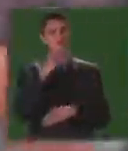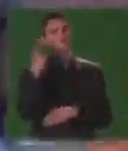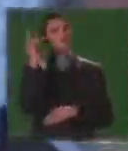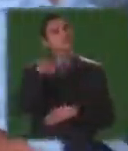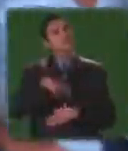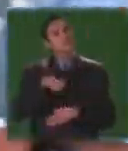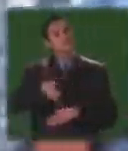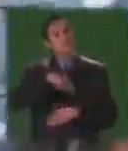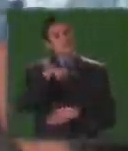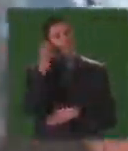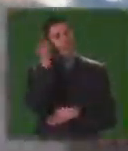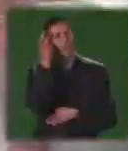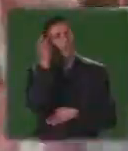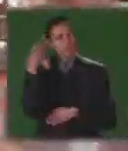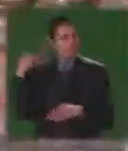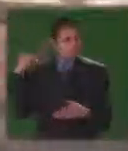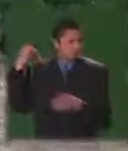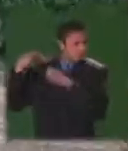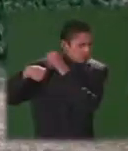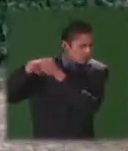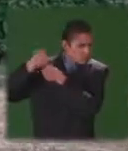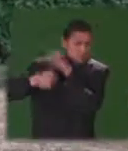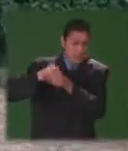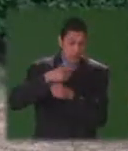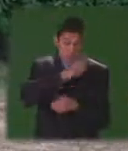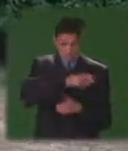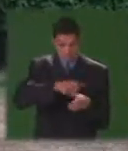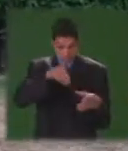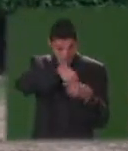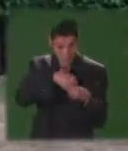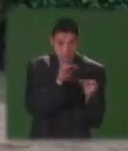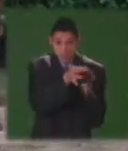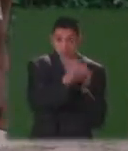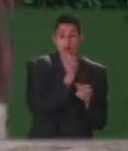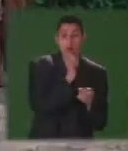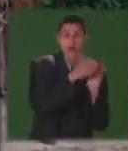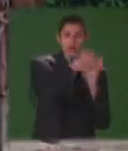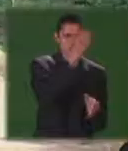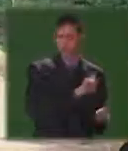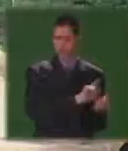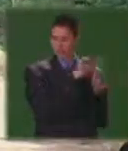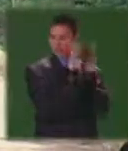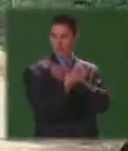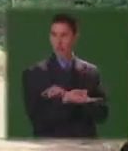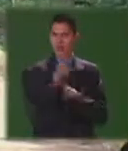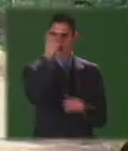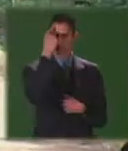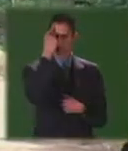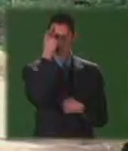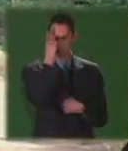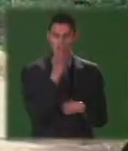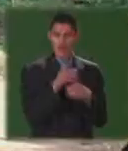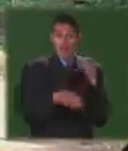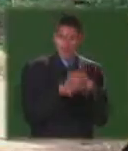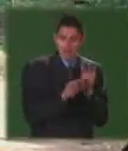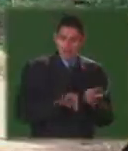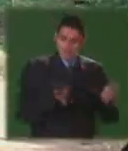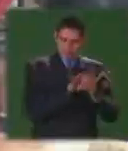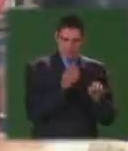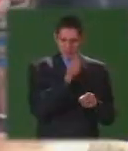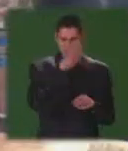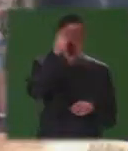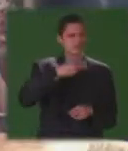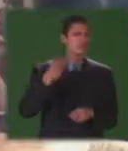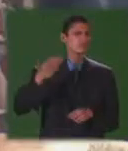suficientes para comenzar a entender que después de muchos años, los habitantes de Agua de Dios han transformado su forma de pensar en sí